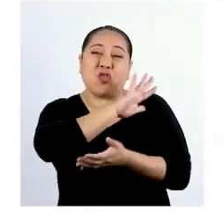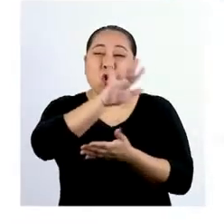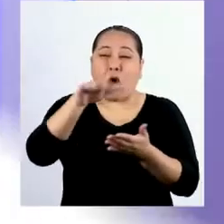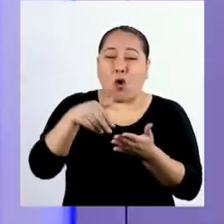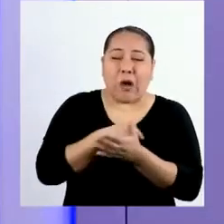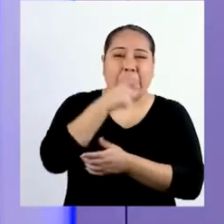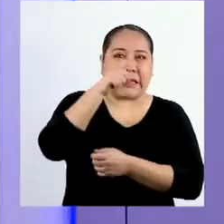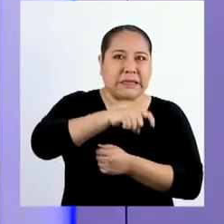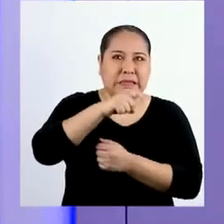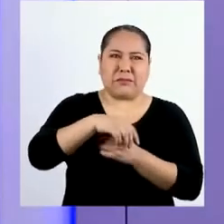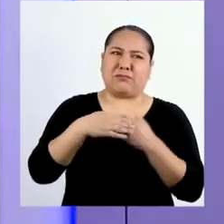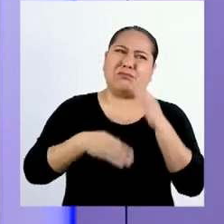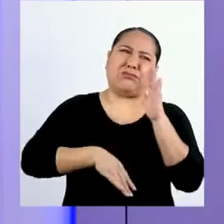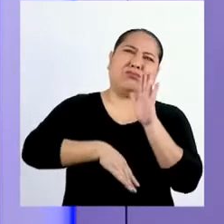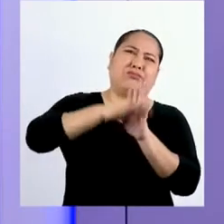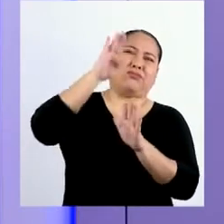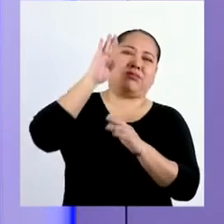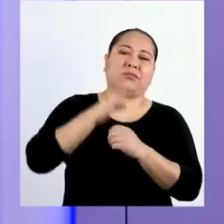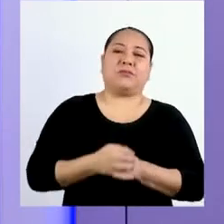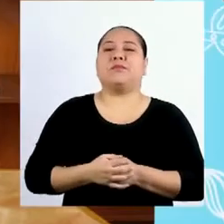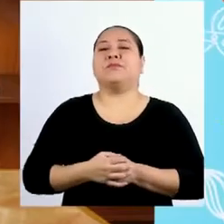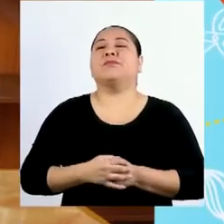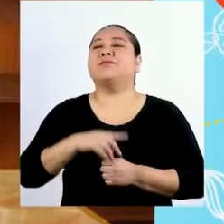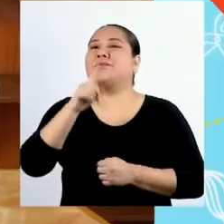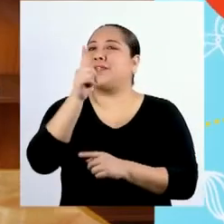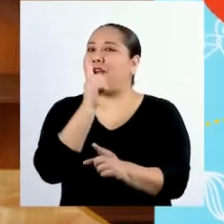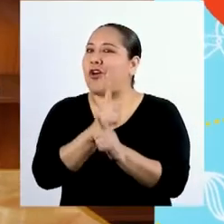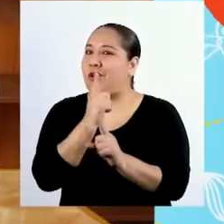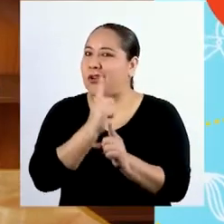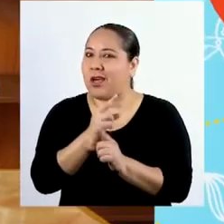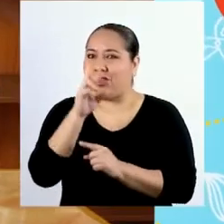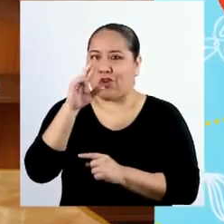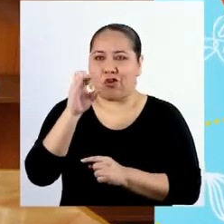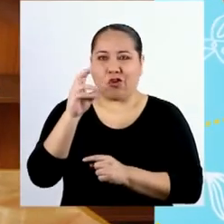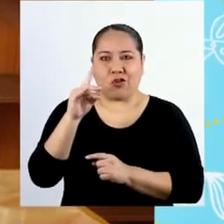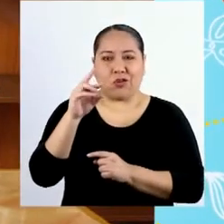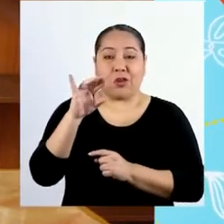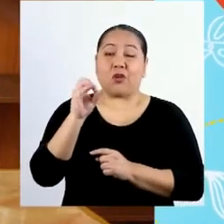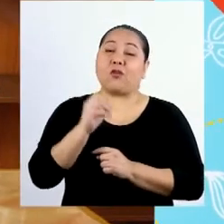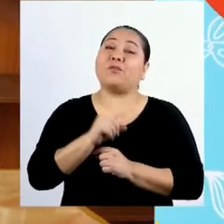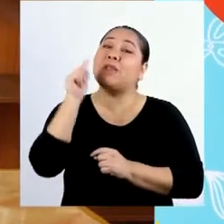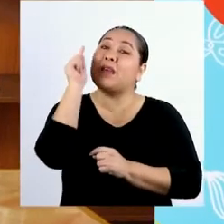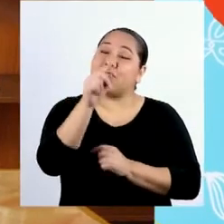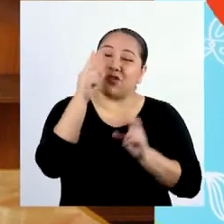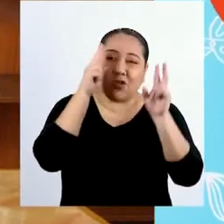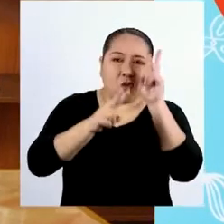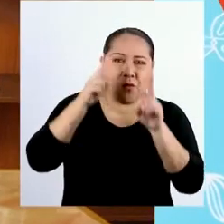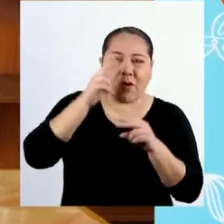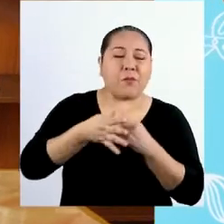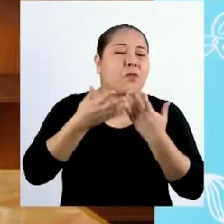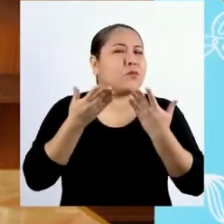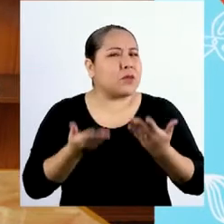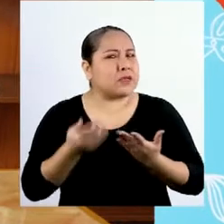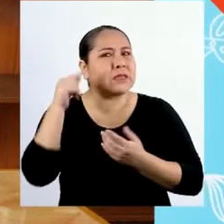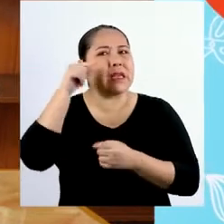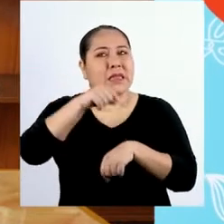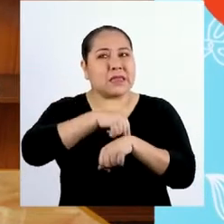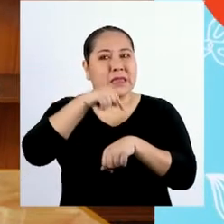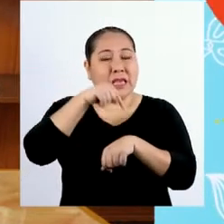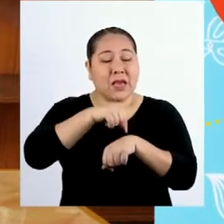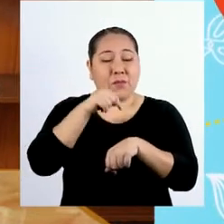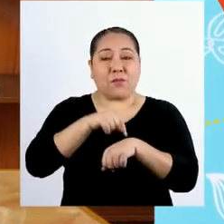necesidades ilimitadas. Exacto, Rodrigo. Y esto lo notamos, sobre todo, en